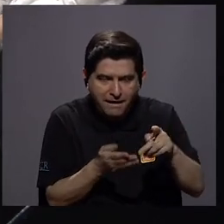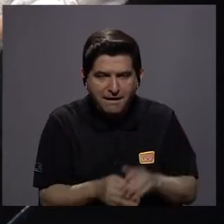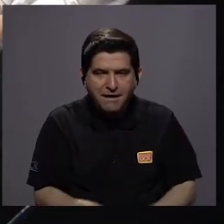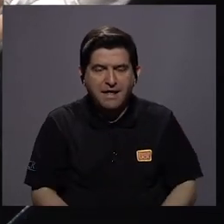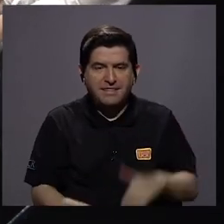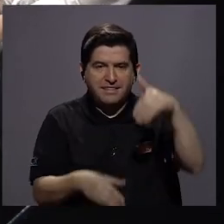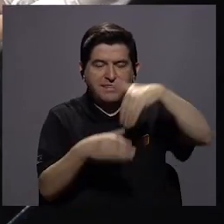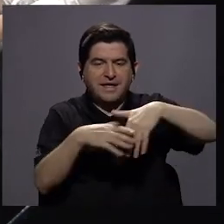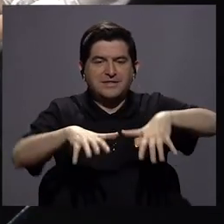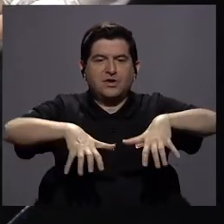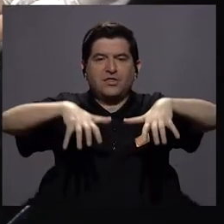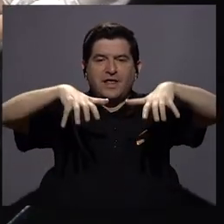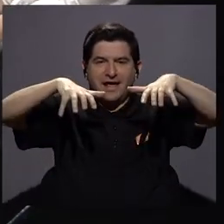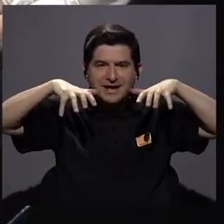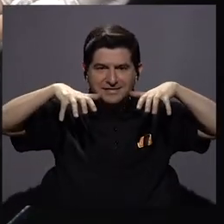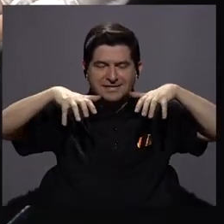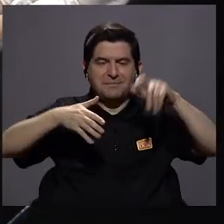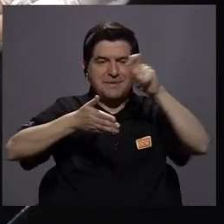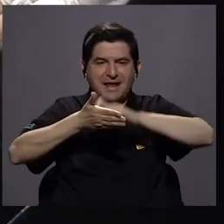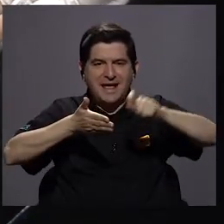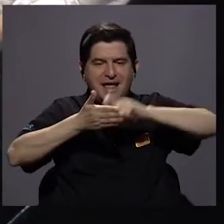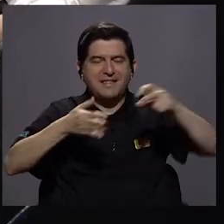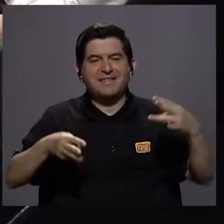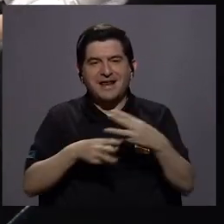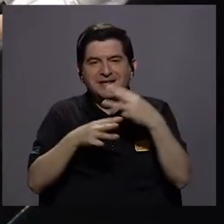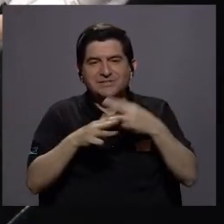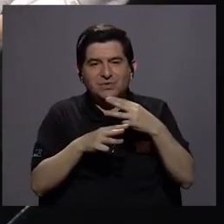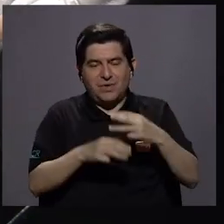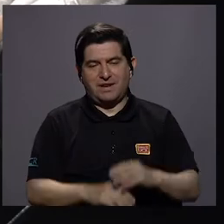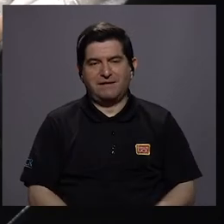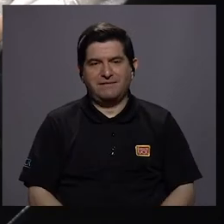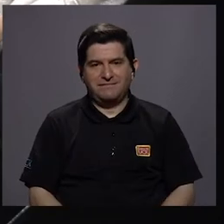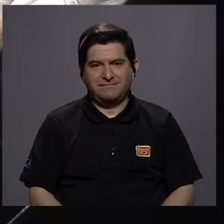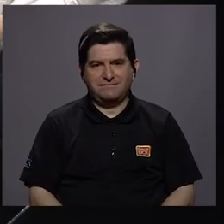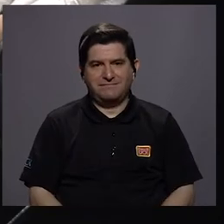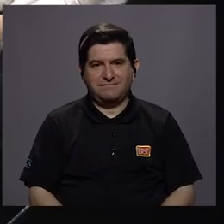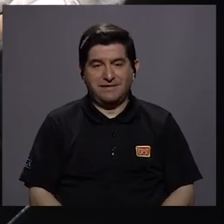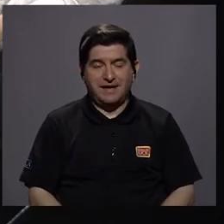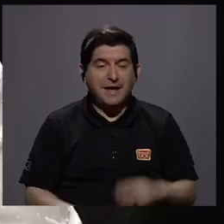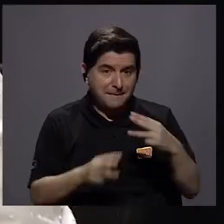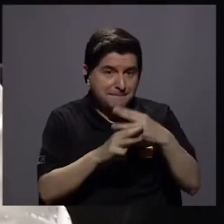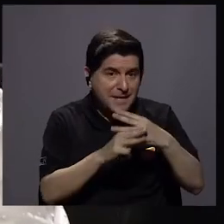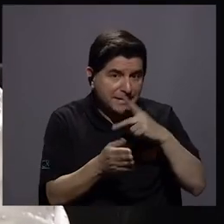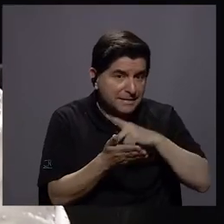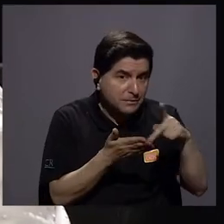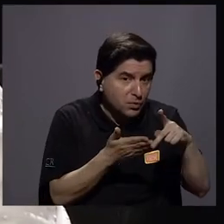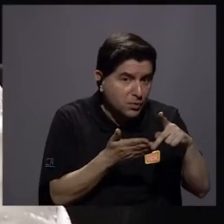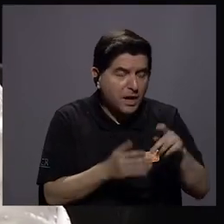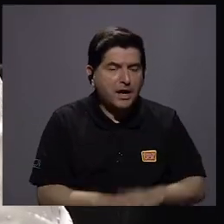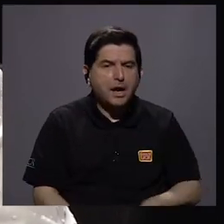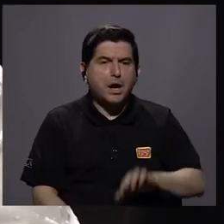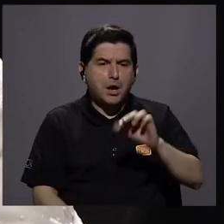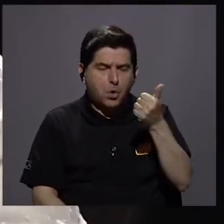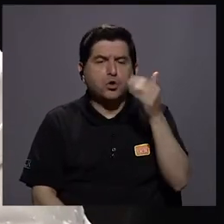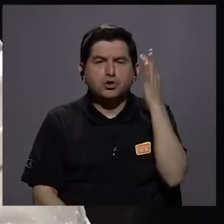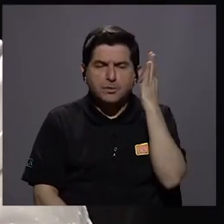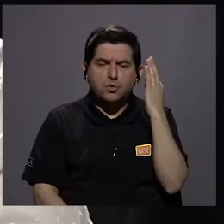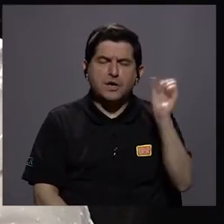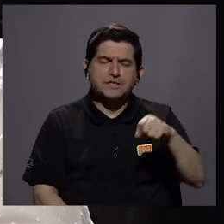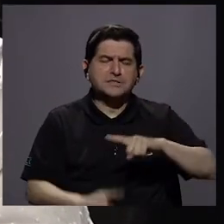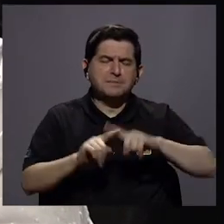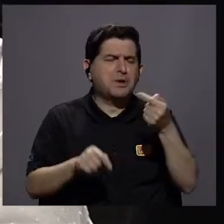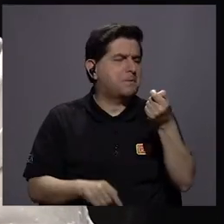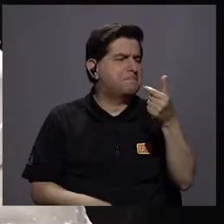asamblea de la escuela de matemáticas, dos de matemática pura. Sí hay otras señoras, pero son